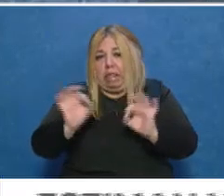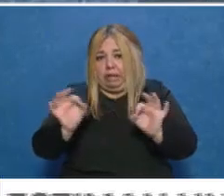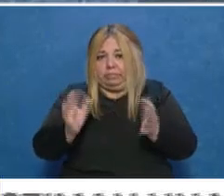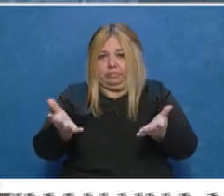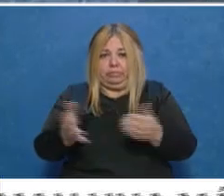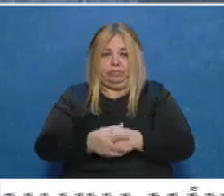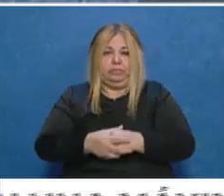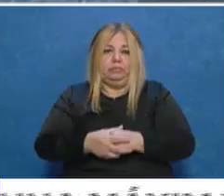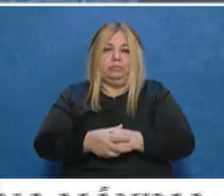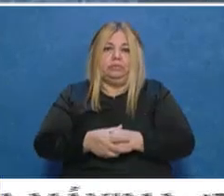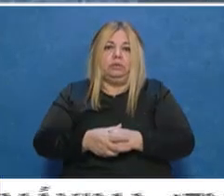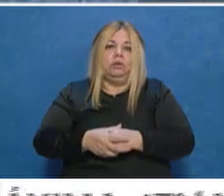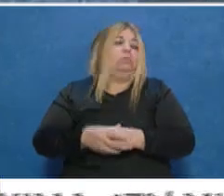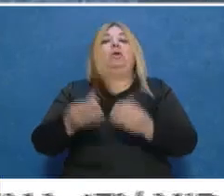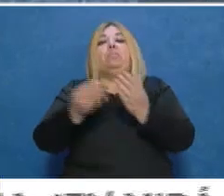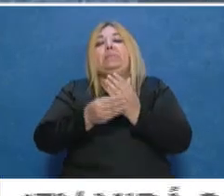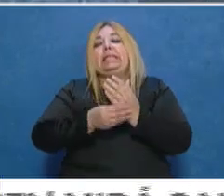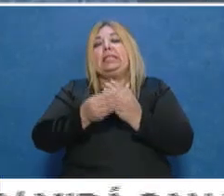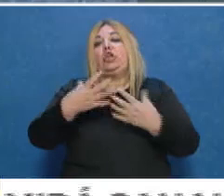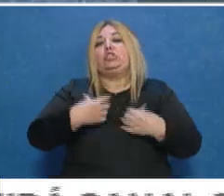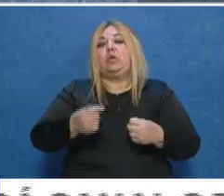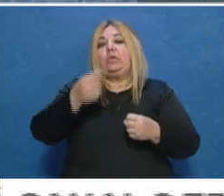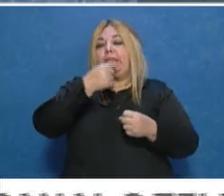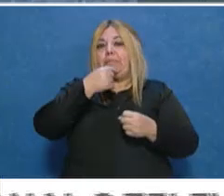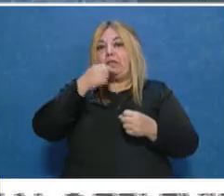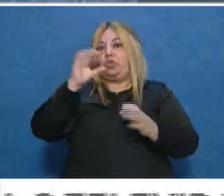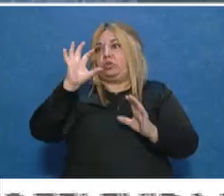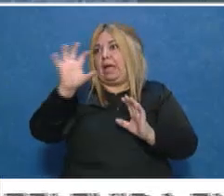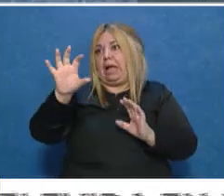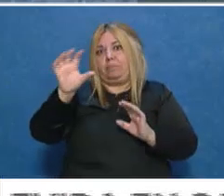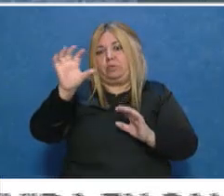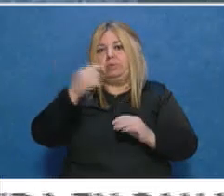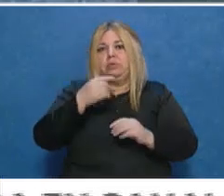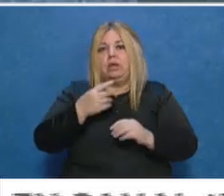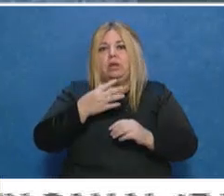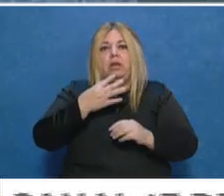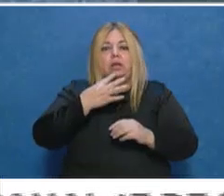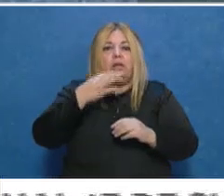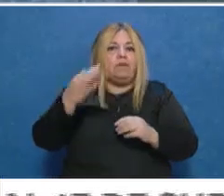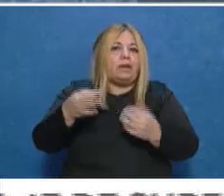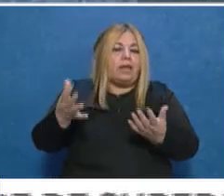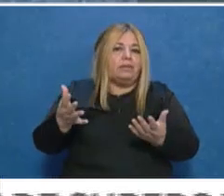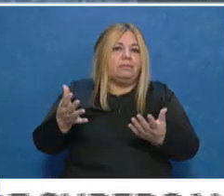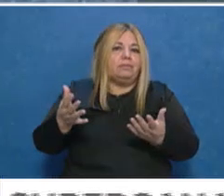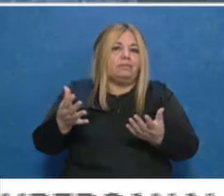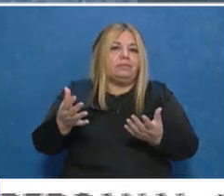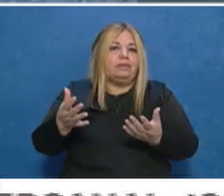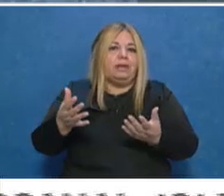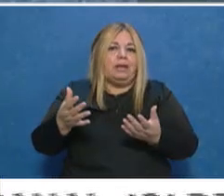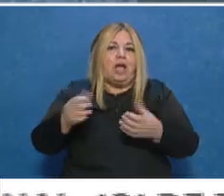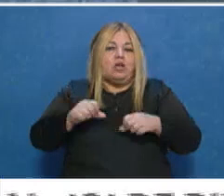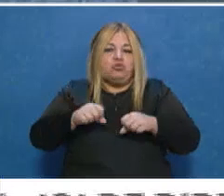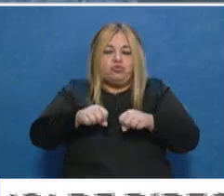para, digamos, hay que decir que prácticamente no se ha dado en realidad ningún contagio de alguna persona que lo haya contraído en un